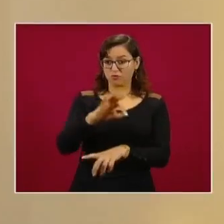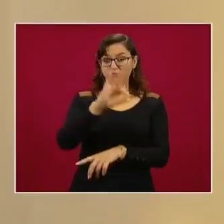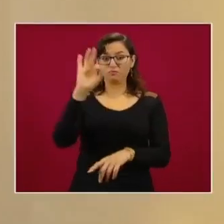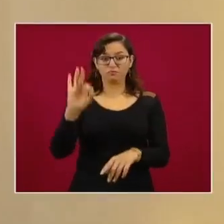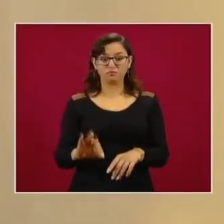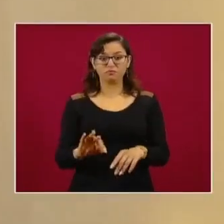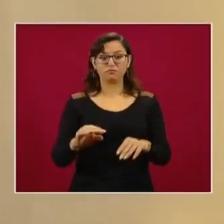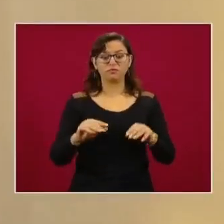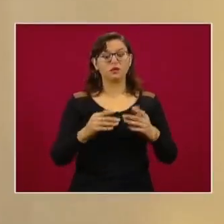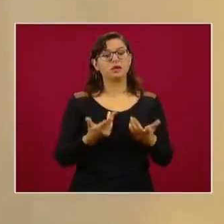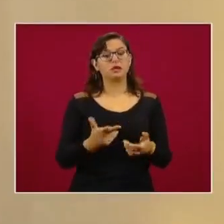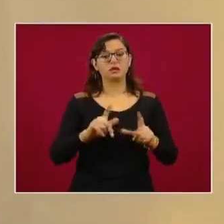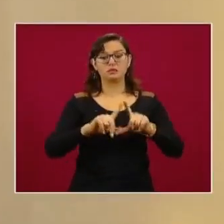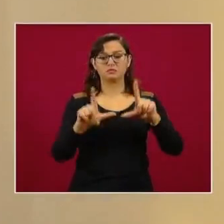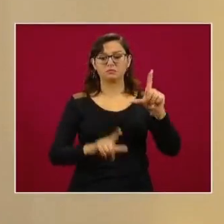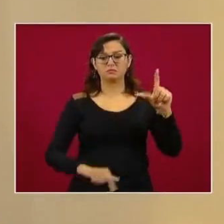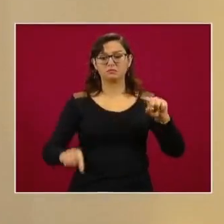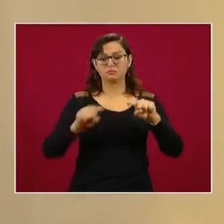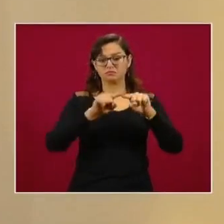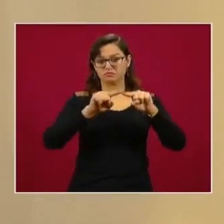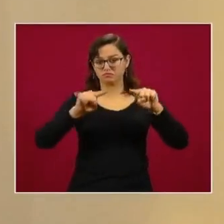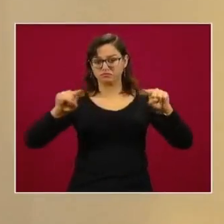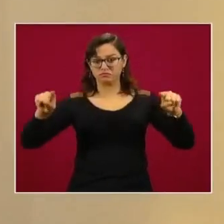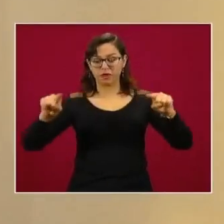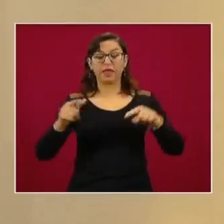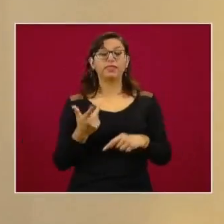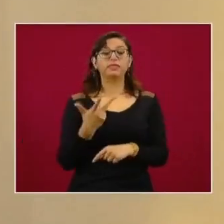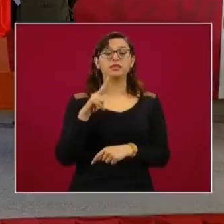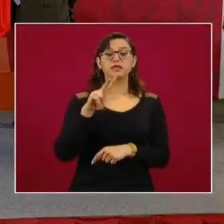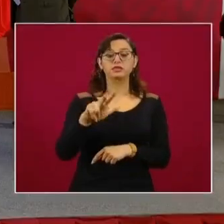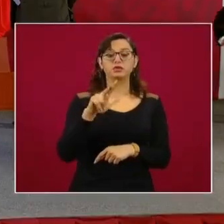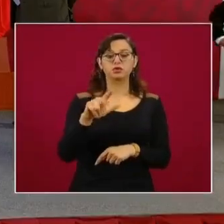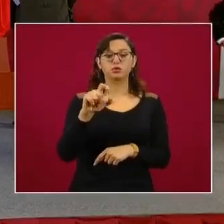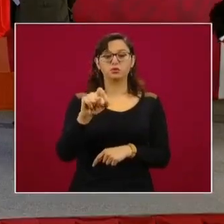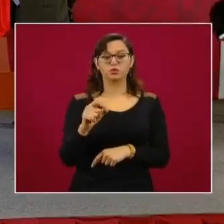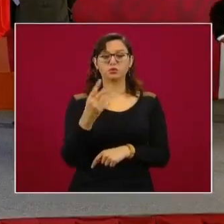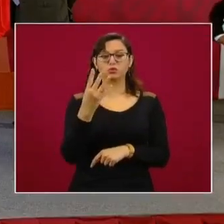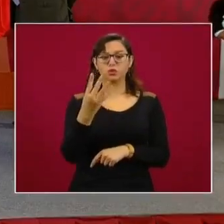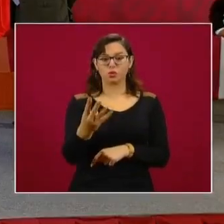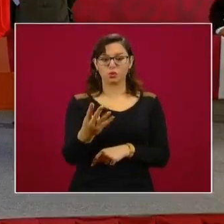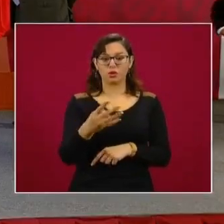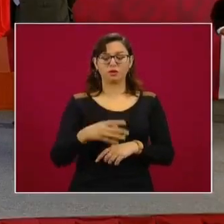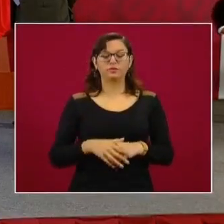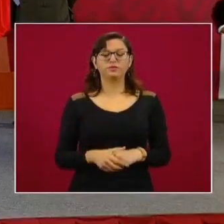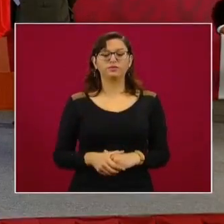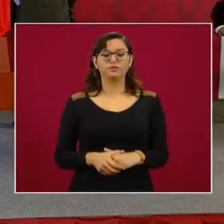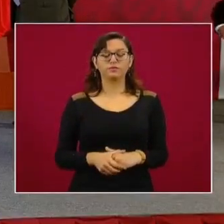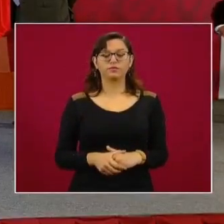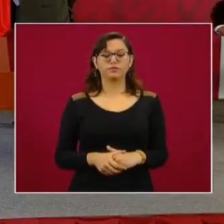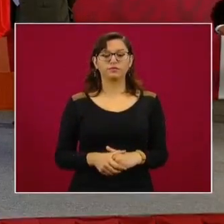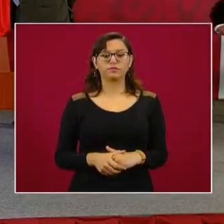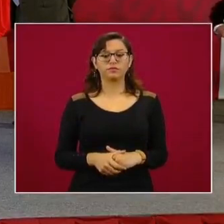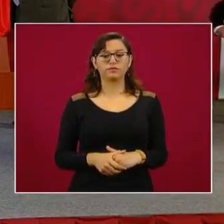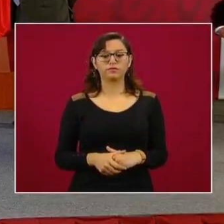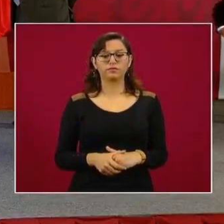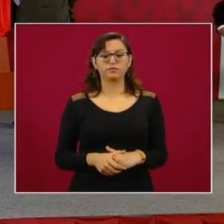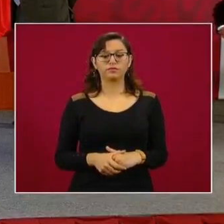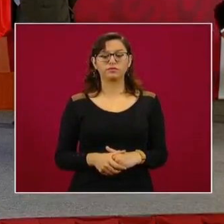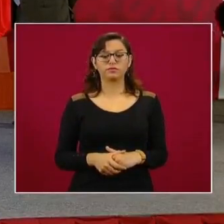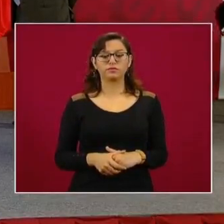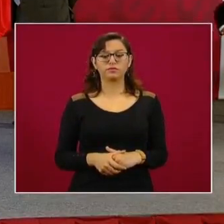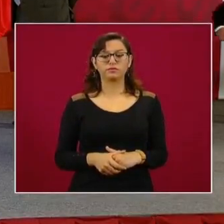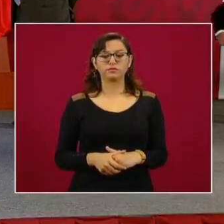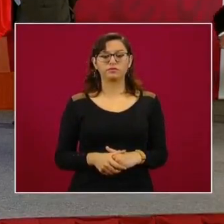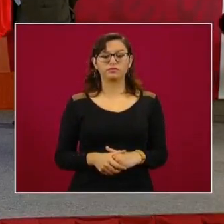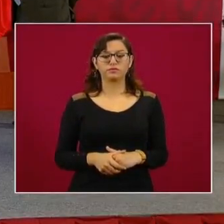nacional, 18.4. No me detengo, destaco nada más que en esta